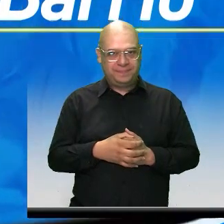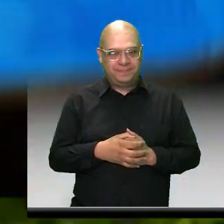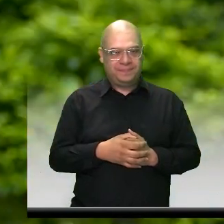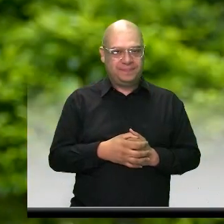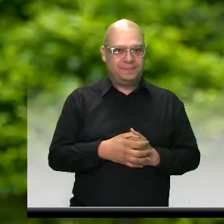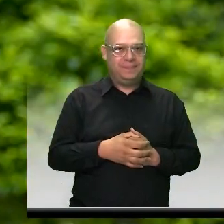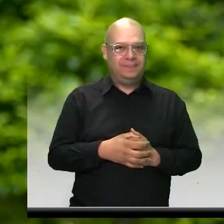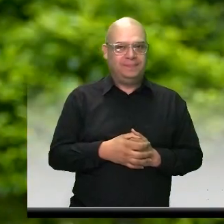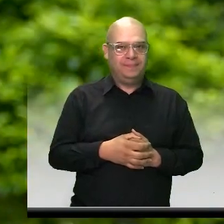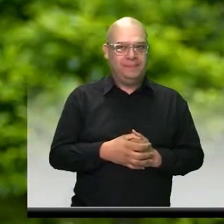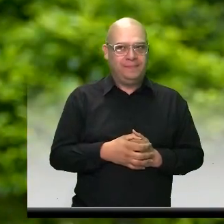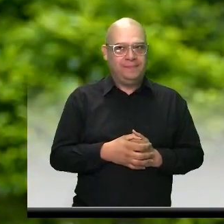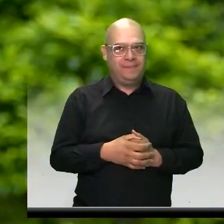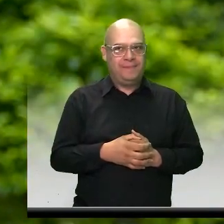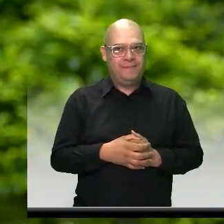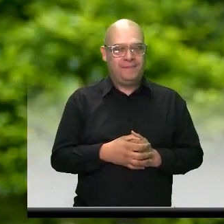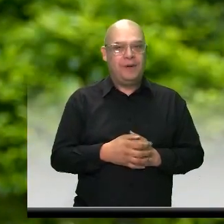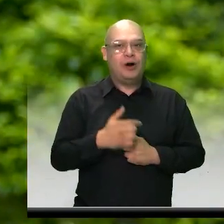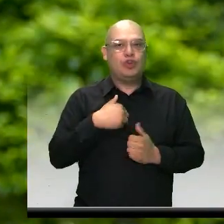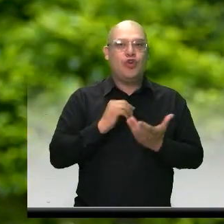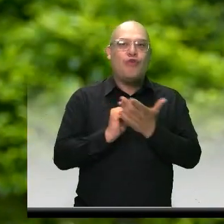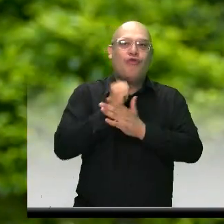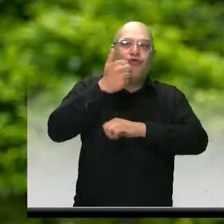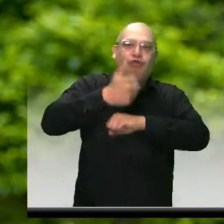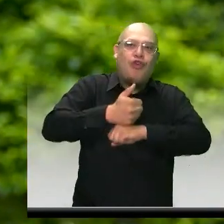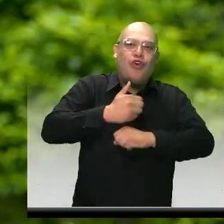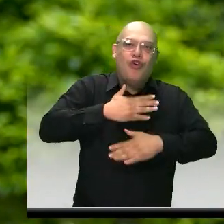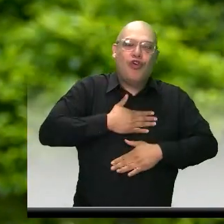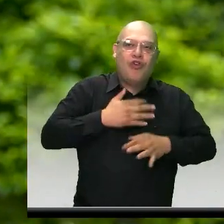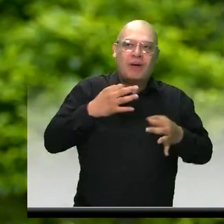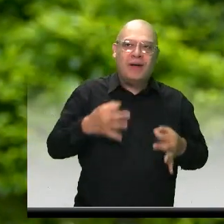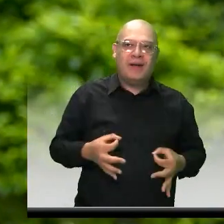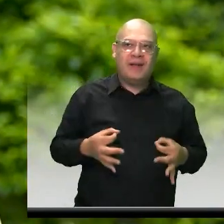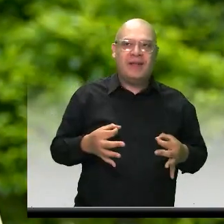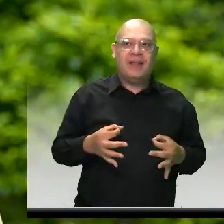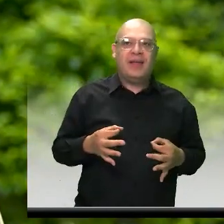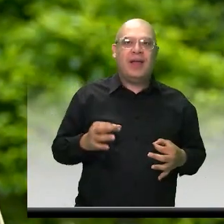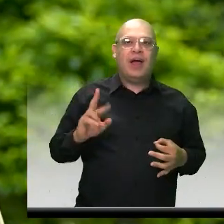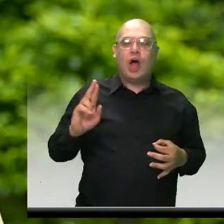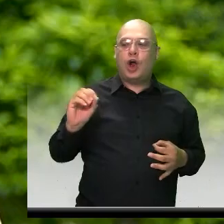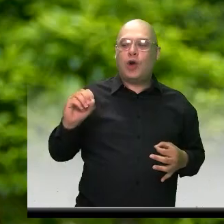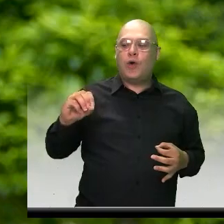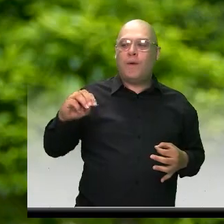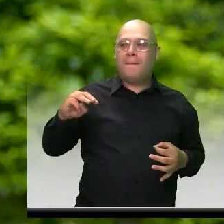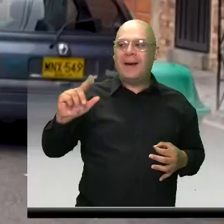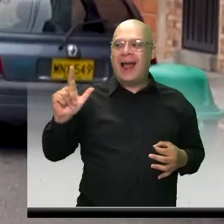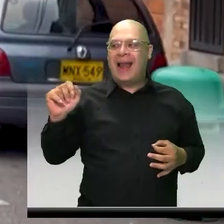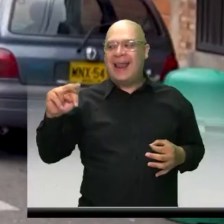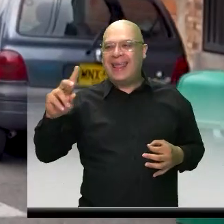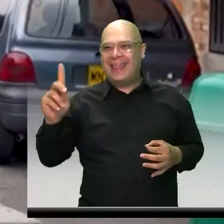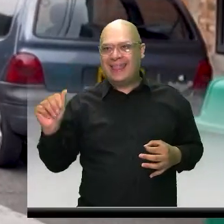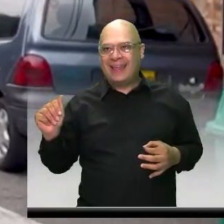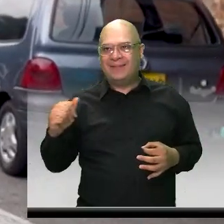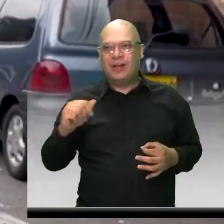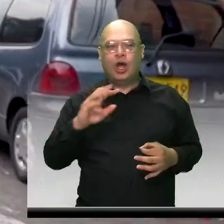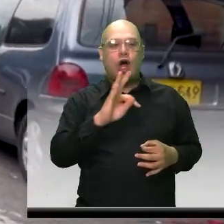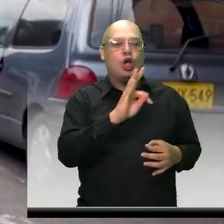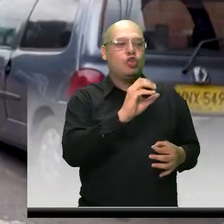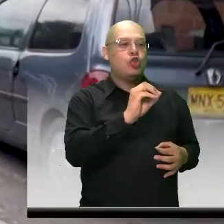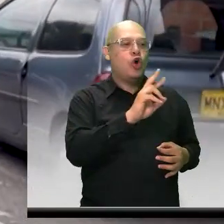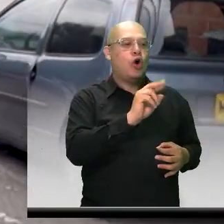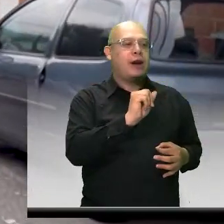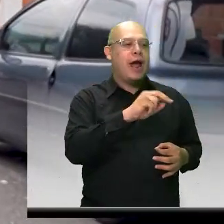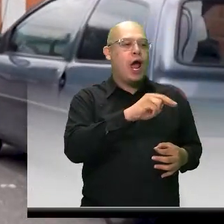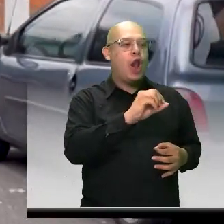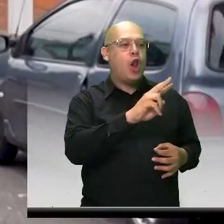Yo soy fundadora del barrio Loma Linda, Terra Nova 1. Yo empecé